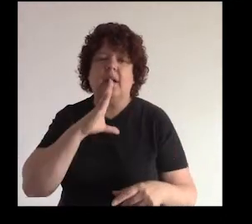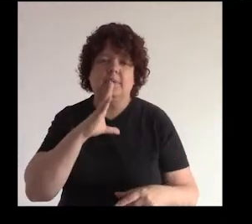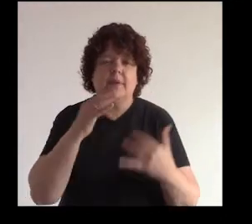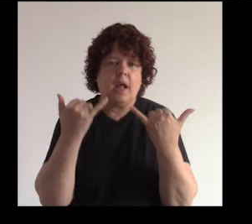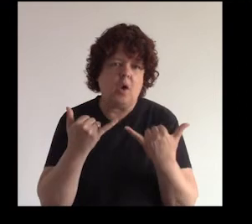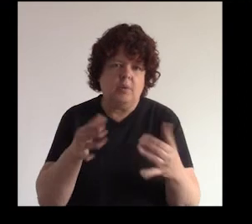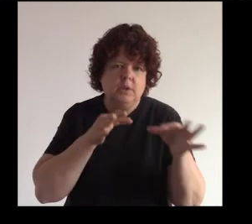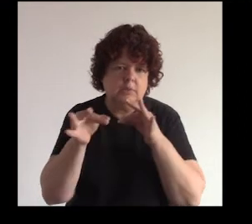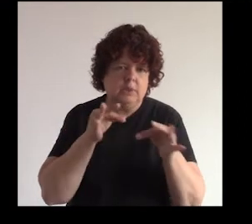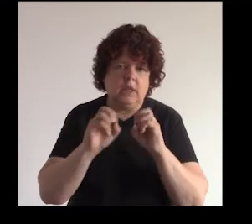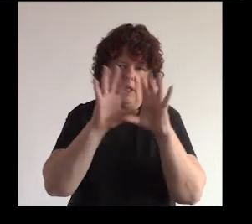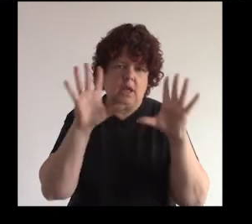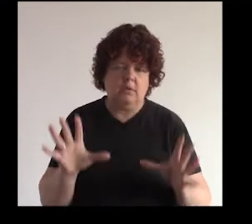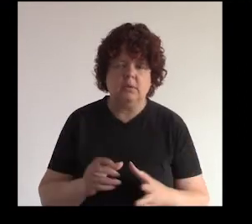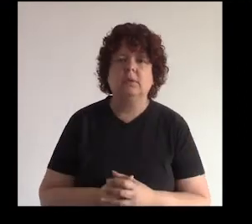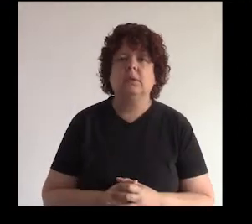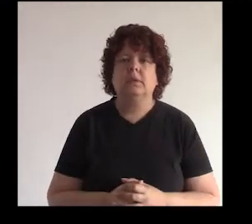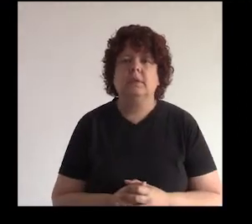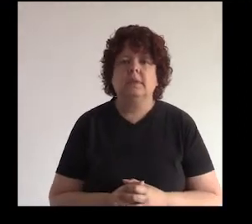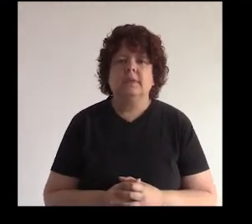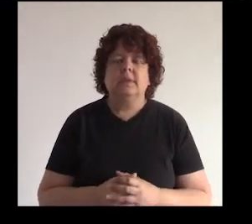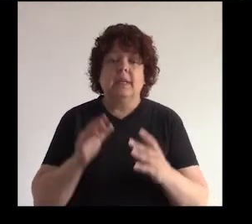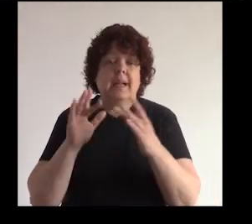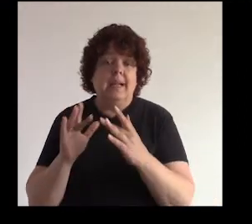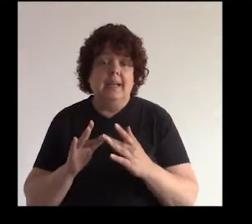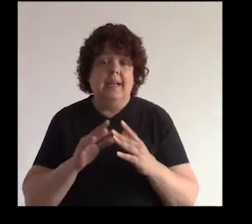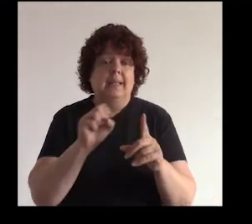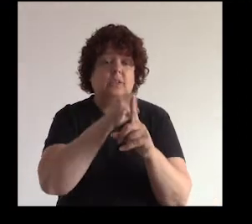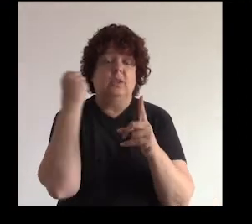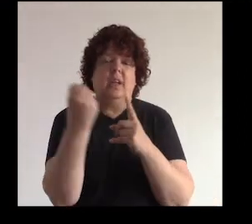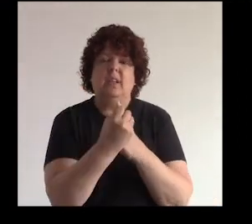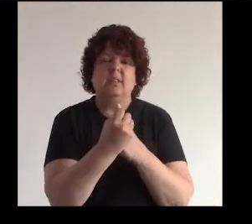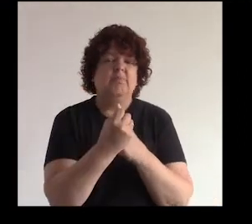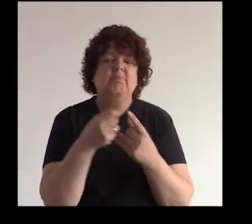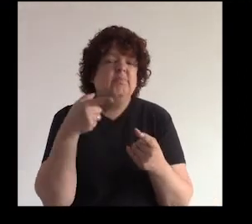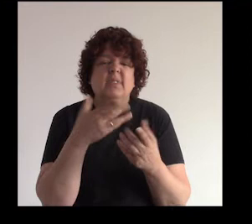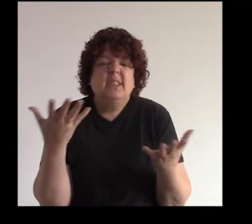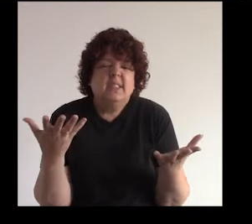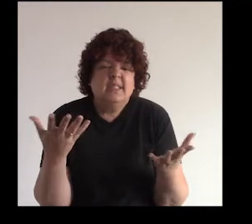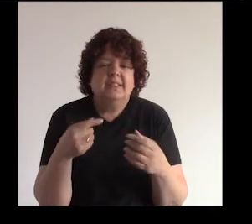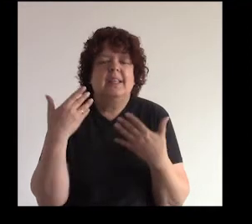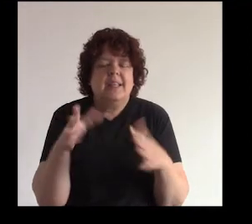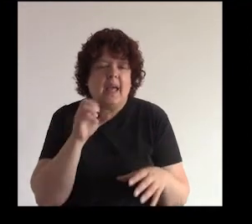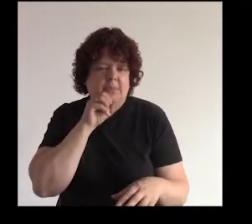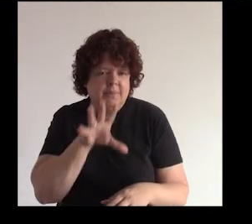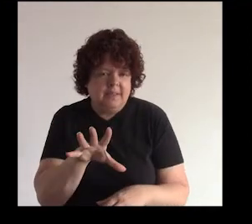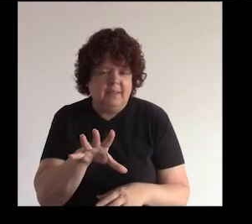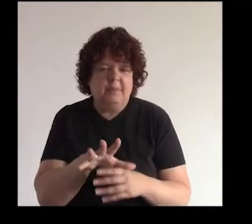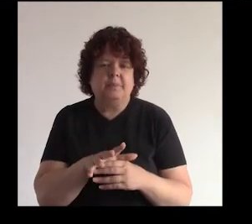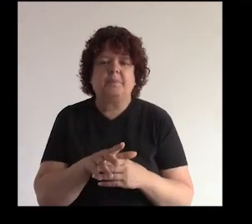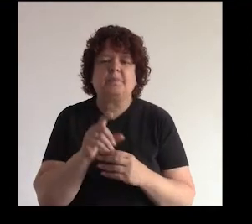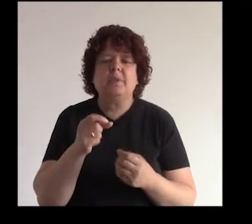a hablar nosotros hoy día, ¿no? las redes sociales ¿qué son las redes sociales? como ya hemos